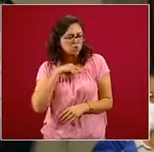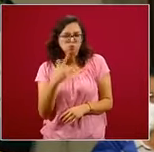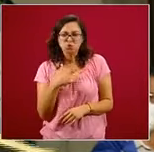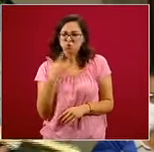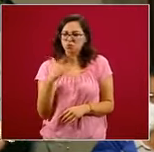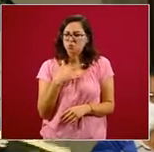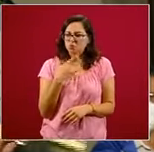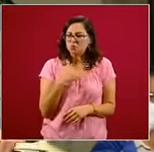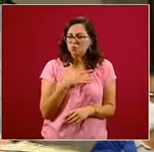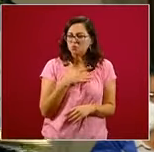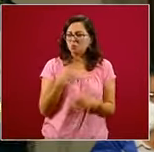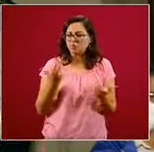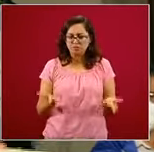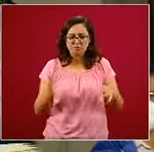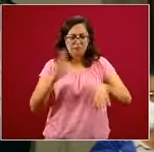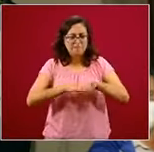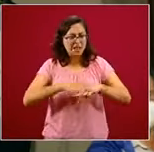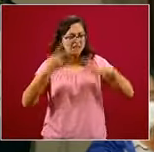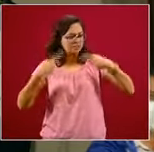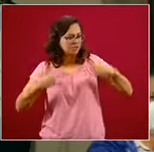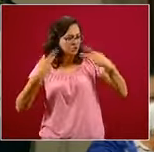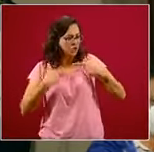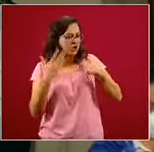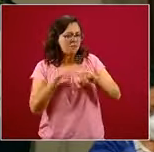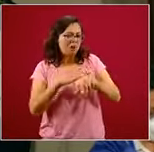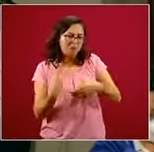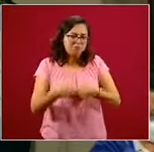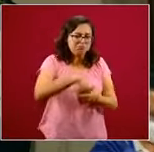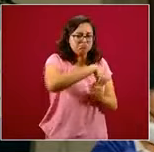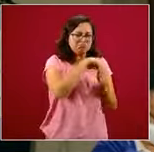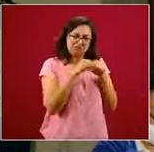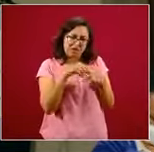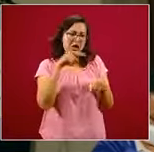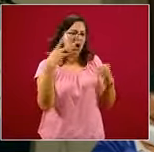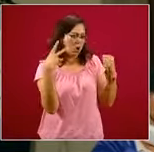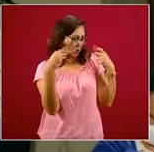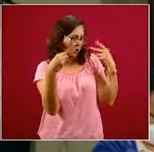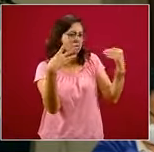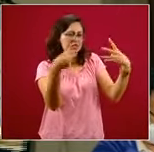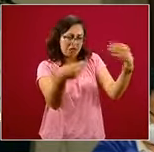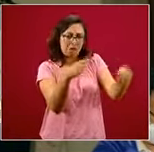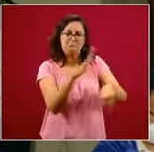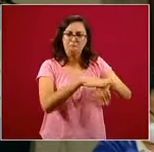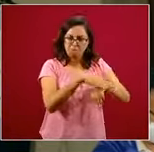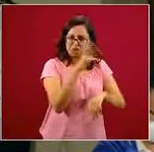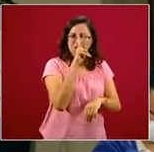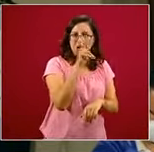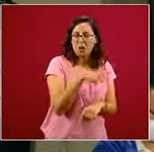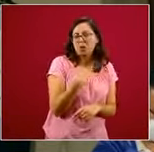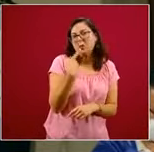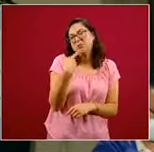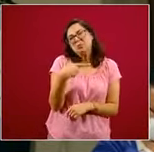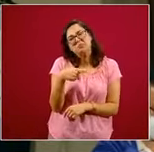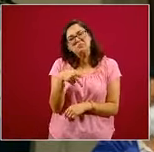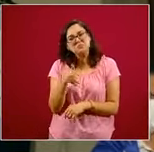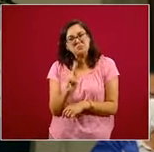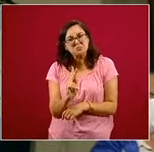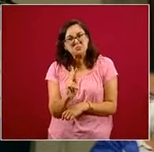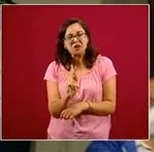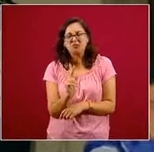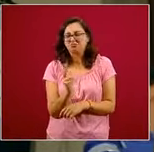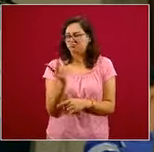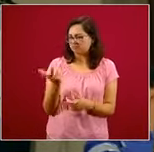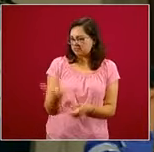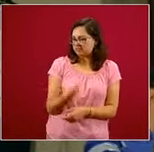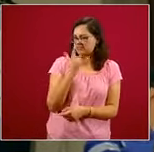hay más contagios donde hay más gente, donde hay más número de habitantes y sucede que dimos con